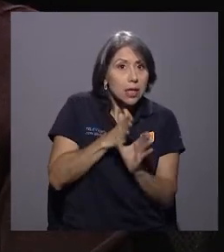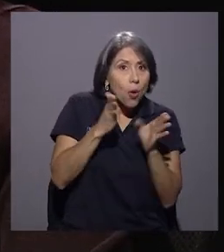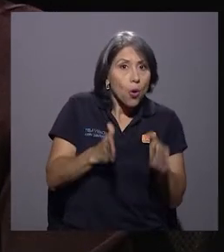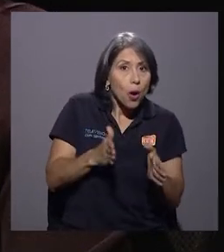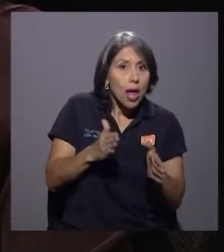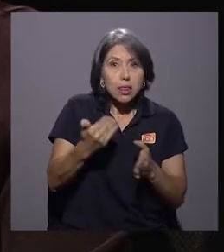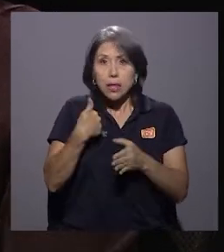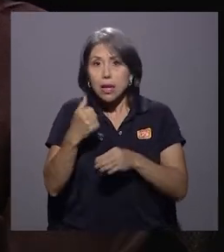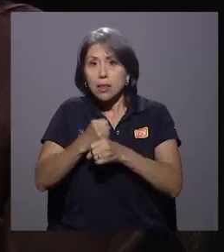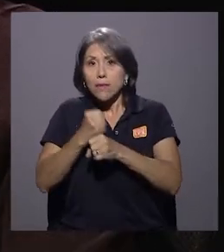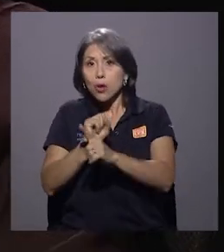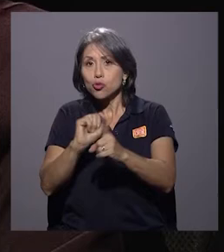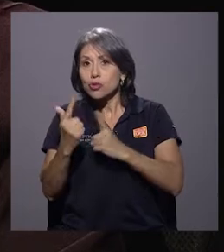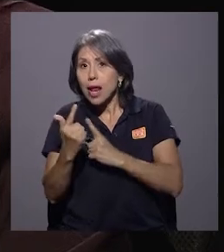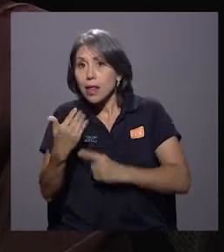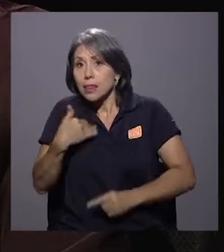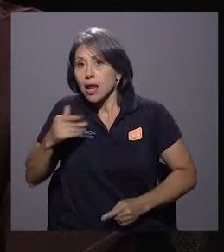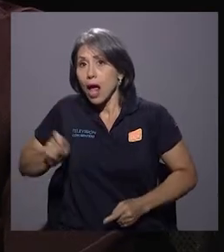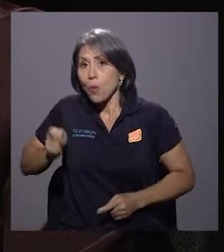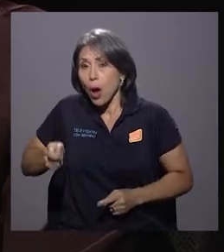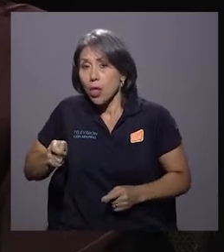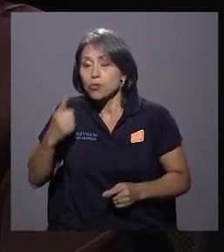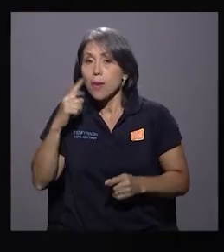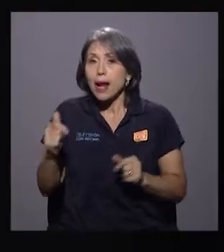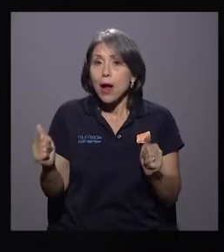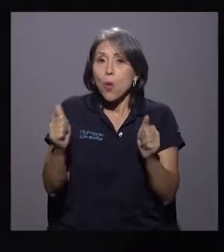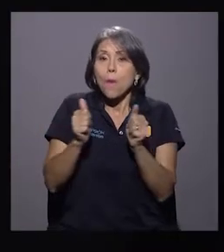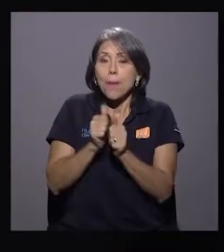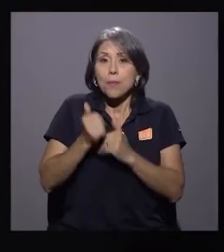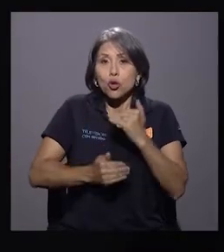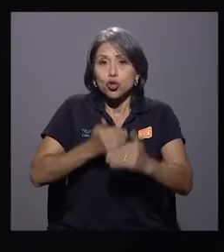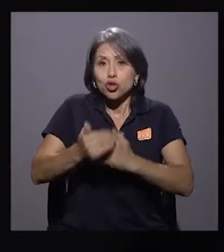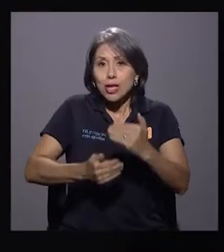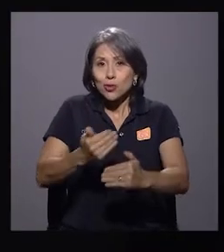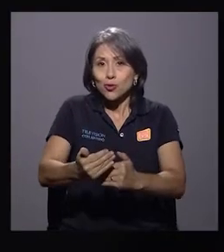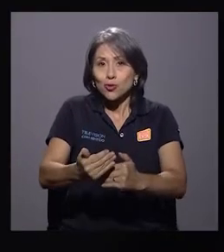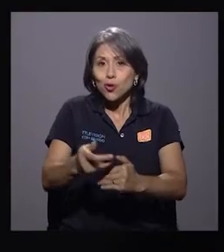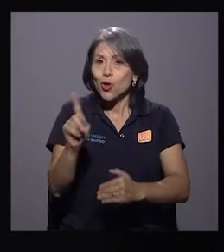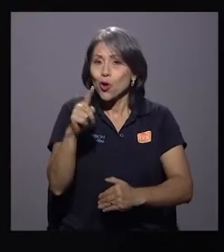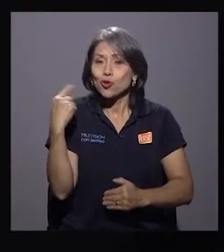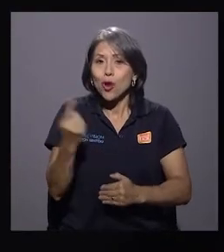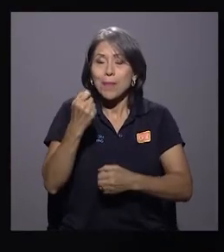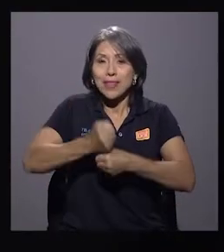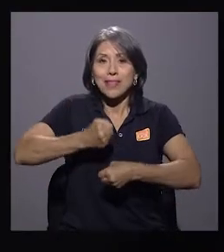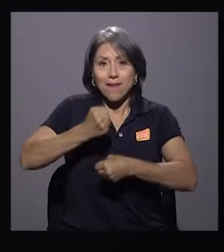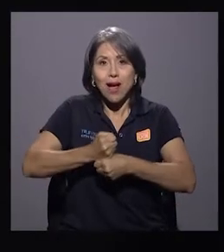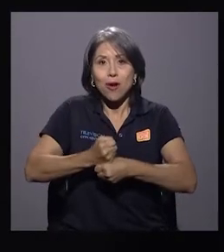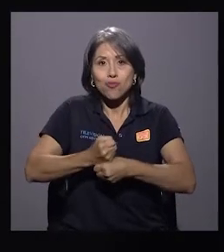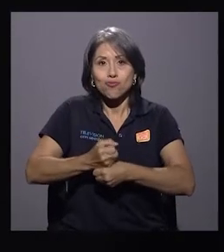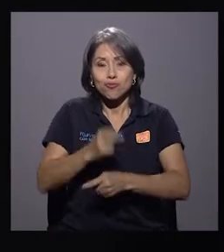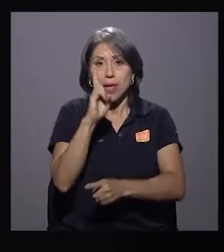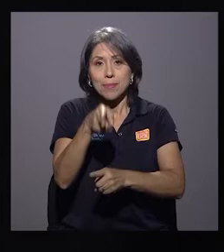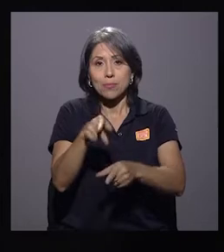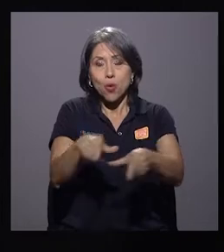sociales, abogados que acompañan los procesos, no solo de trabajo en el mismo albergue, sino también en el